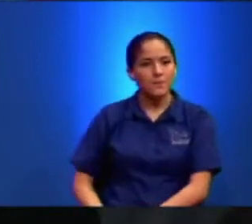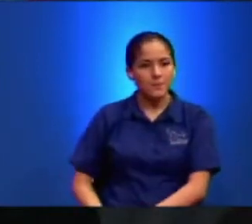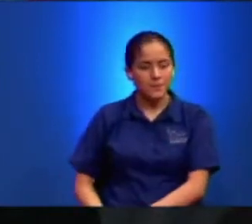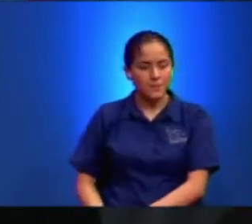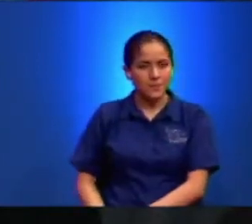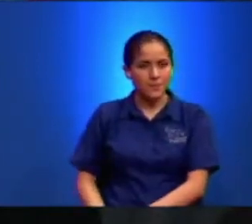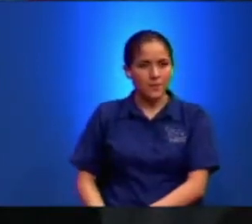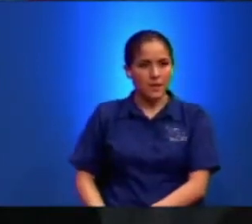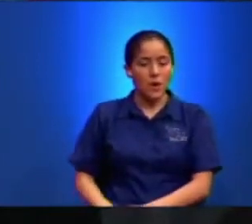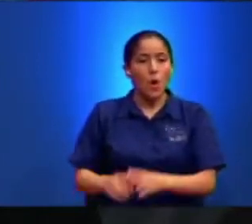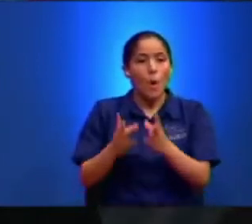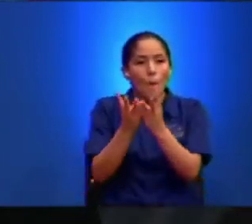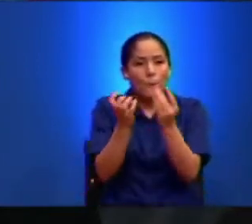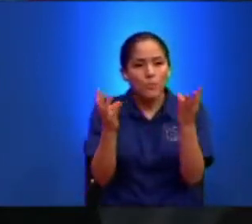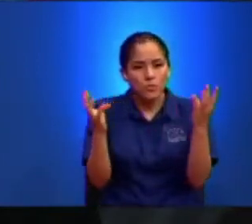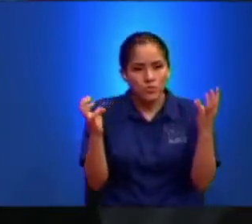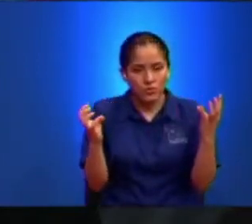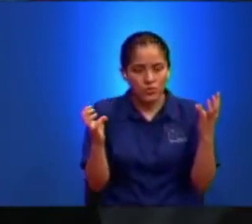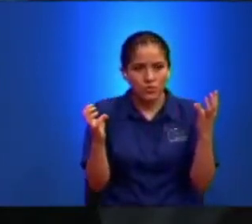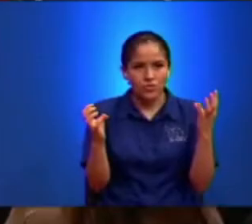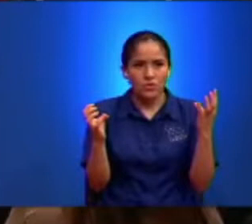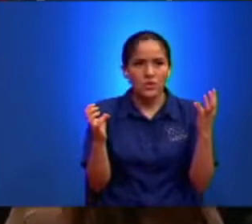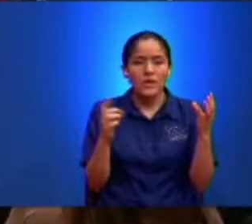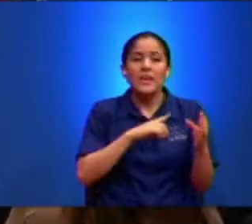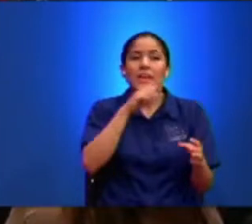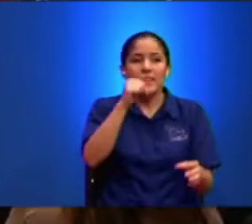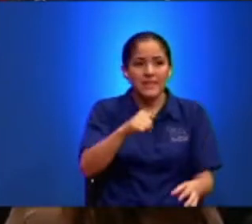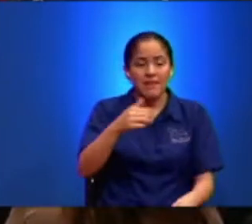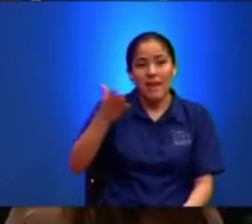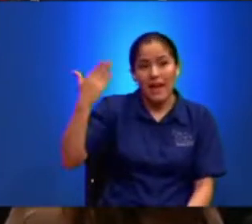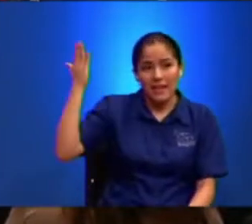Palabra Muchos Estaba Contemplada En Los Otros Que Leímos